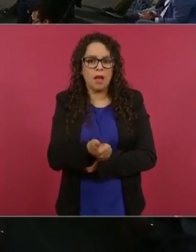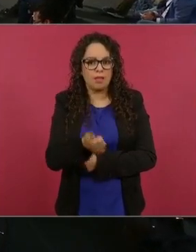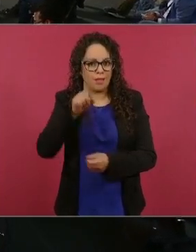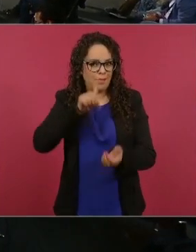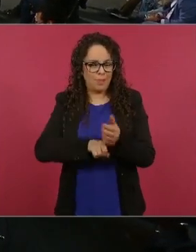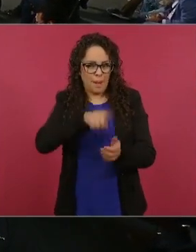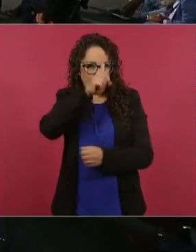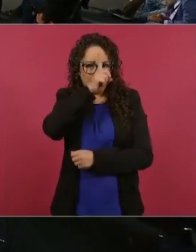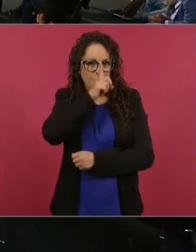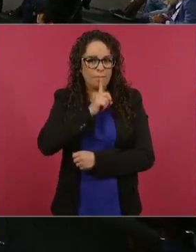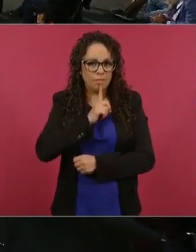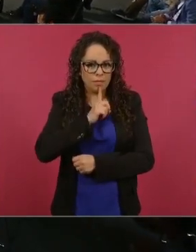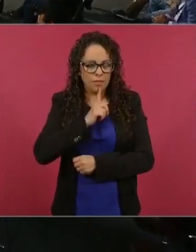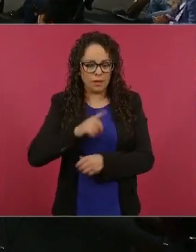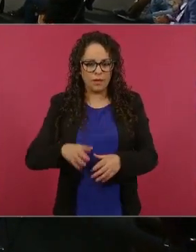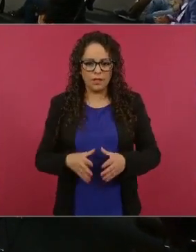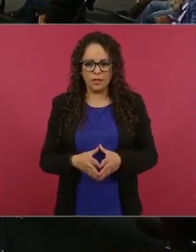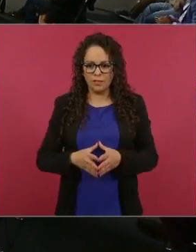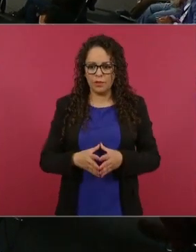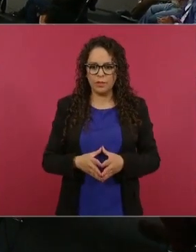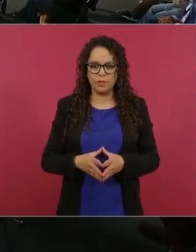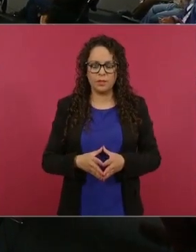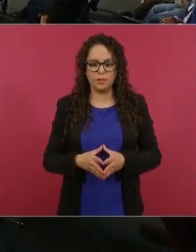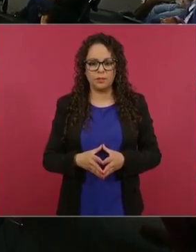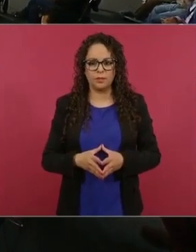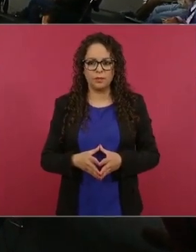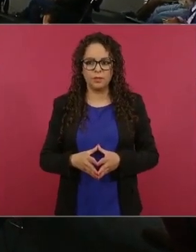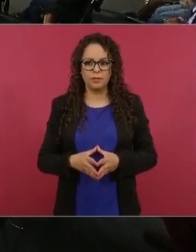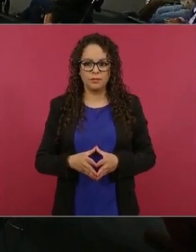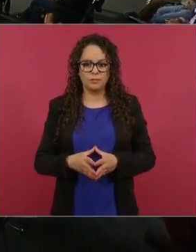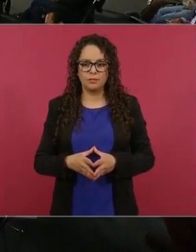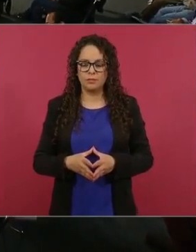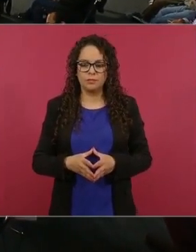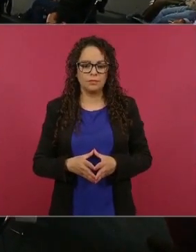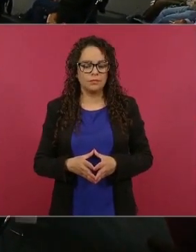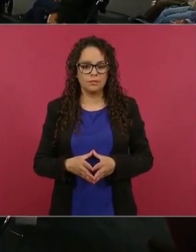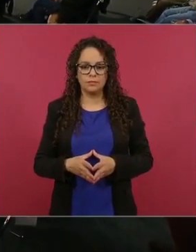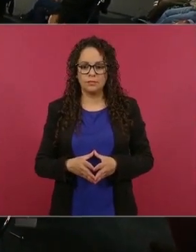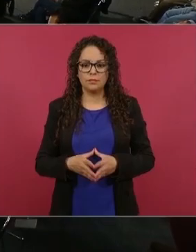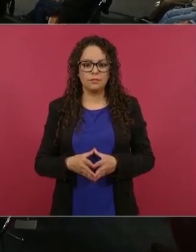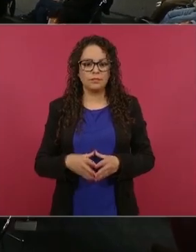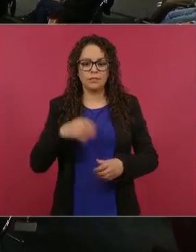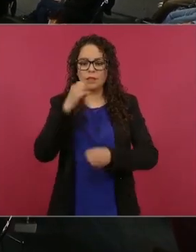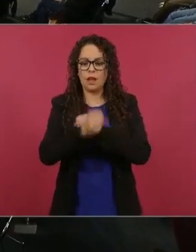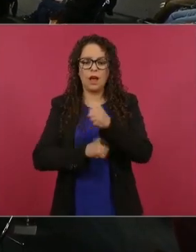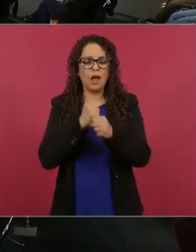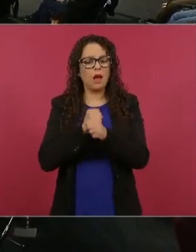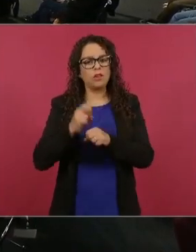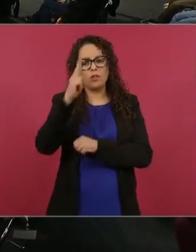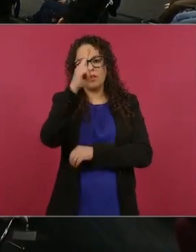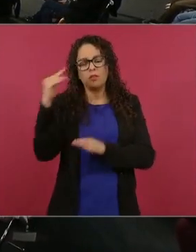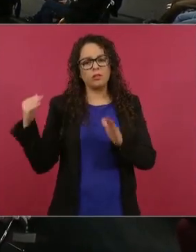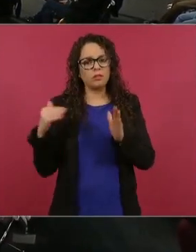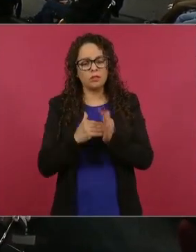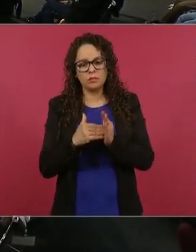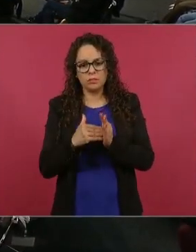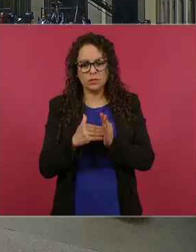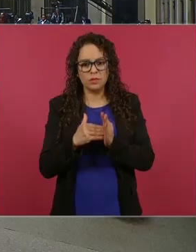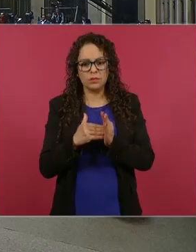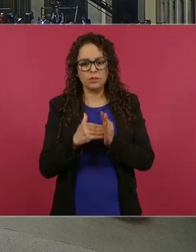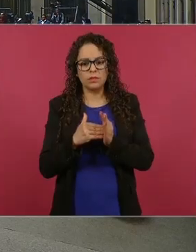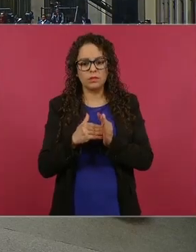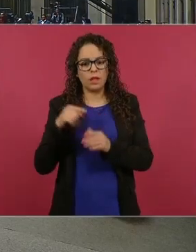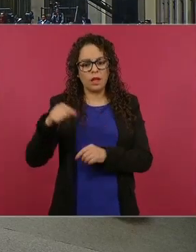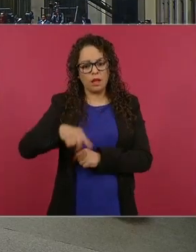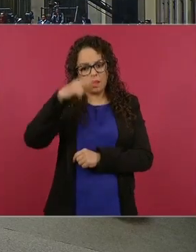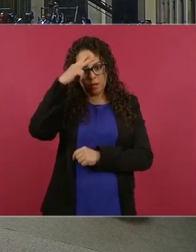perdón según datos de la INEGI en el año 2000 había cerca de 10 millones de autos privados en el